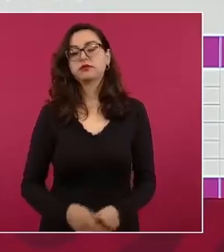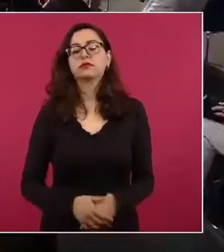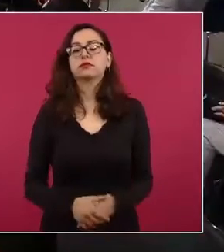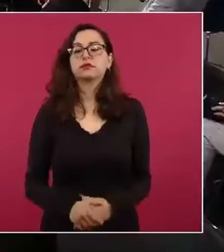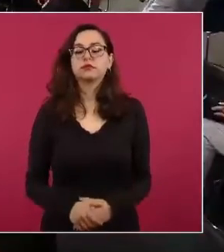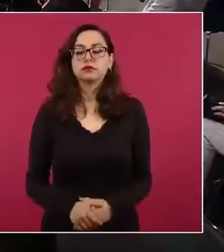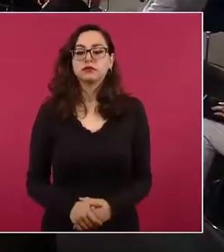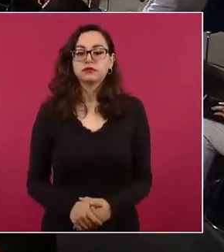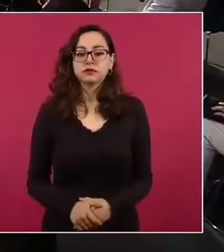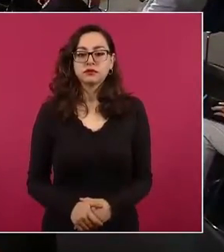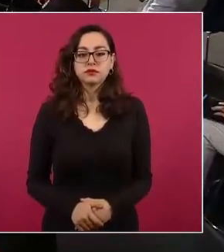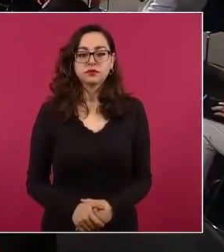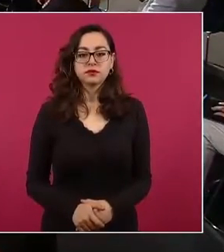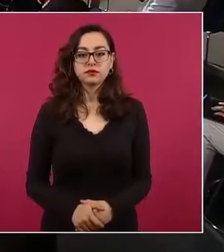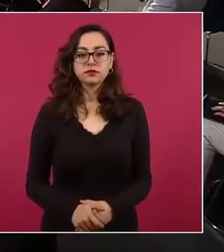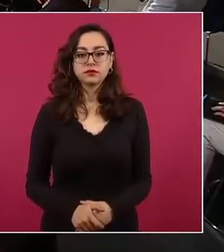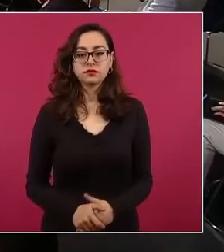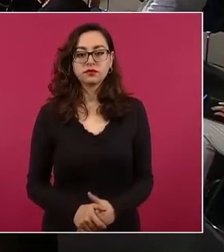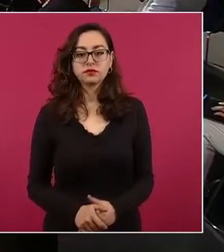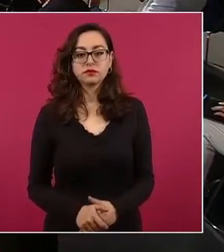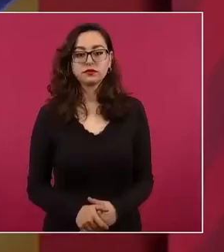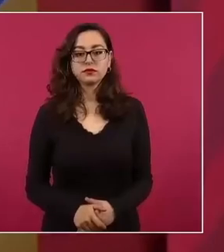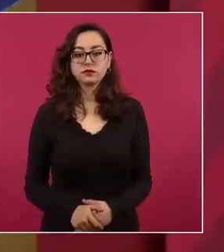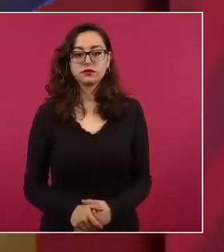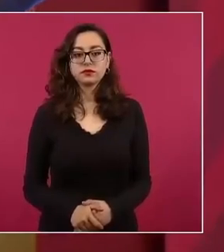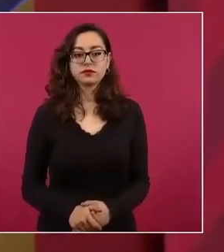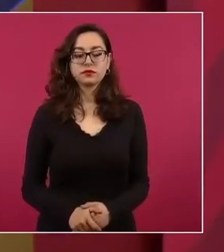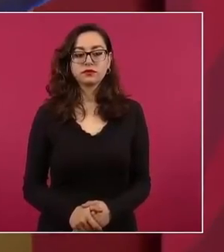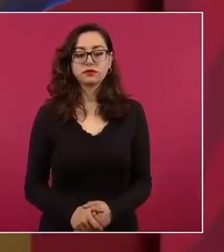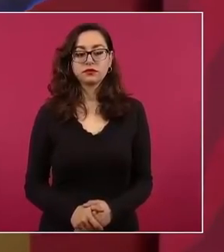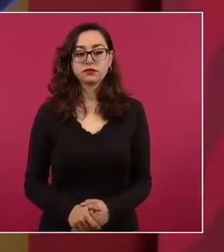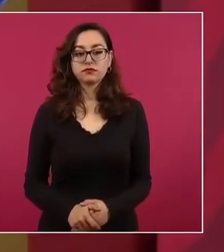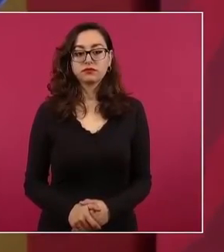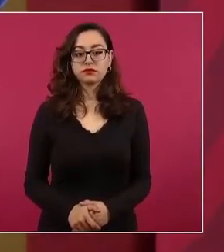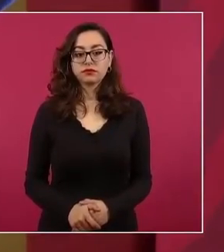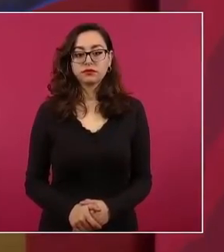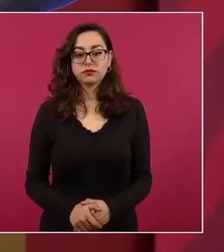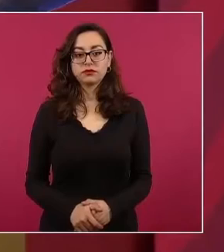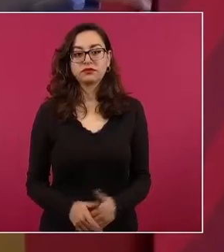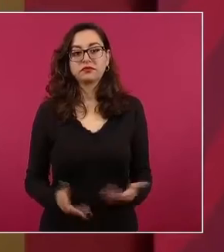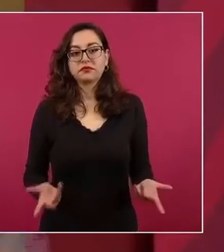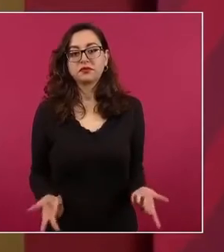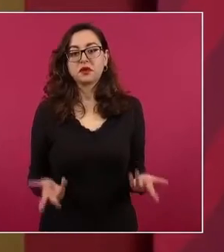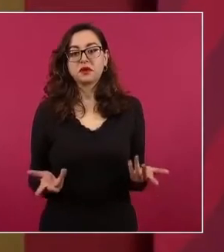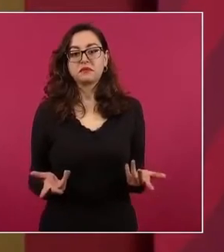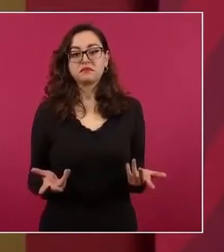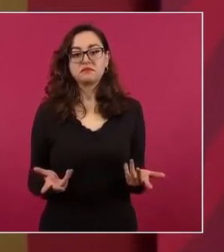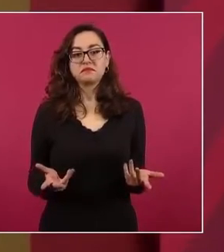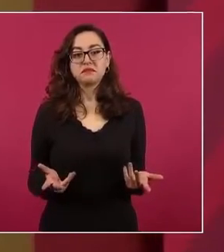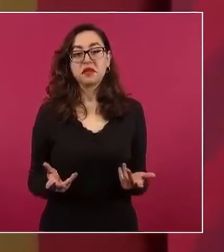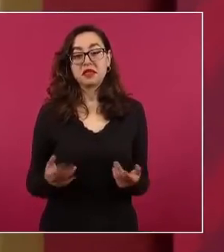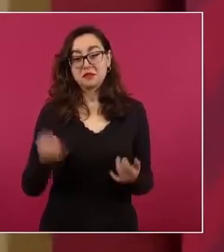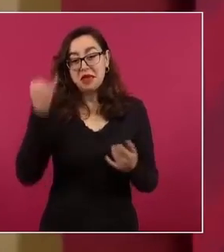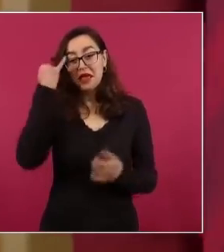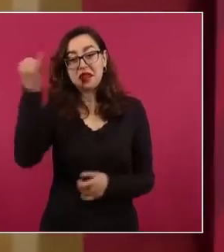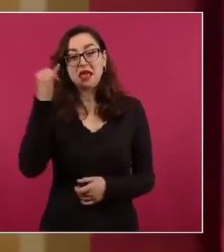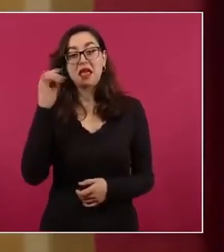hiciera con el sistema corrupto de antes, no, pues